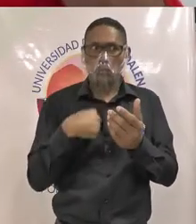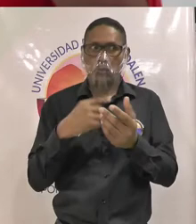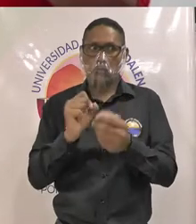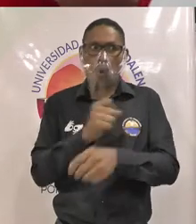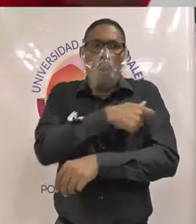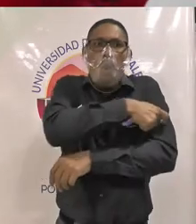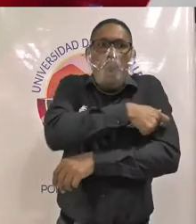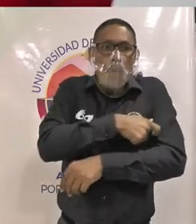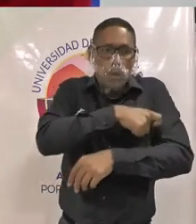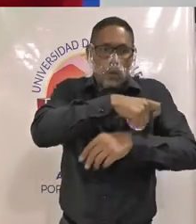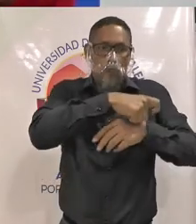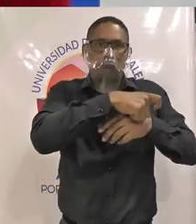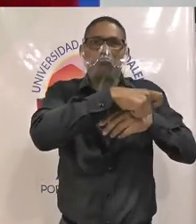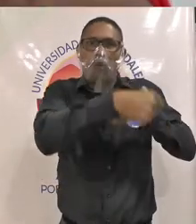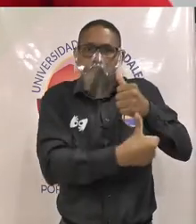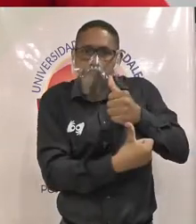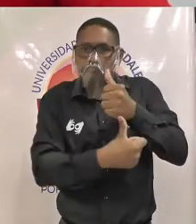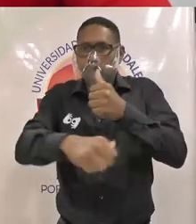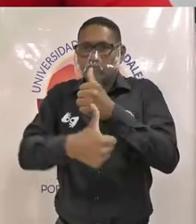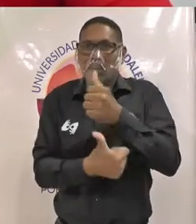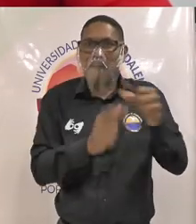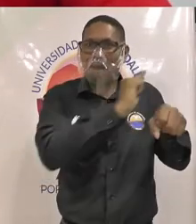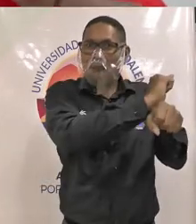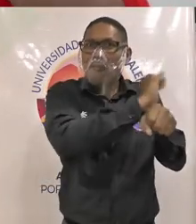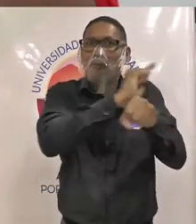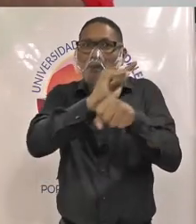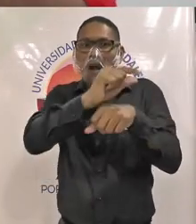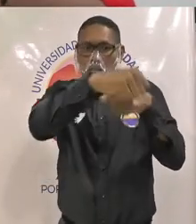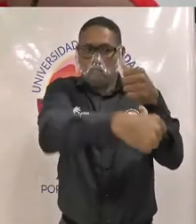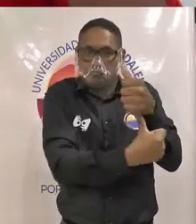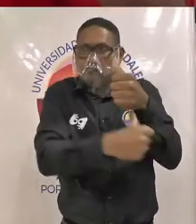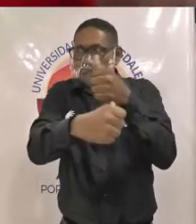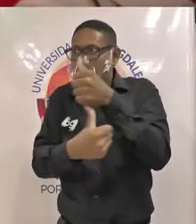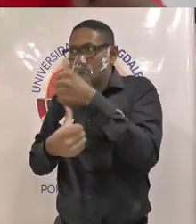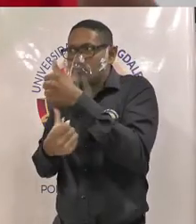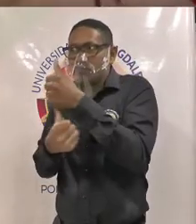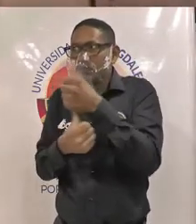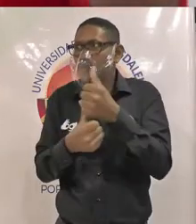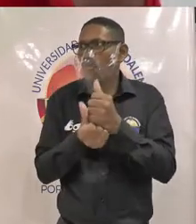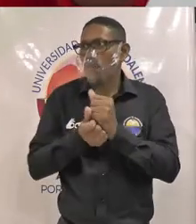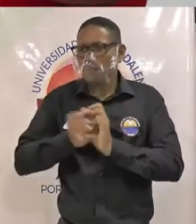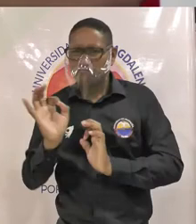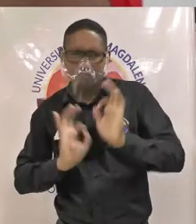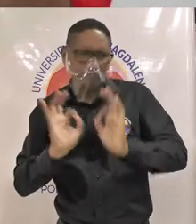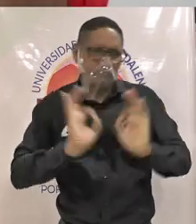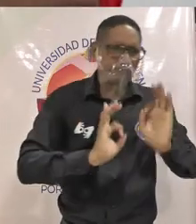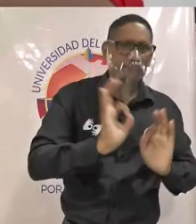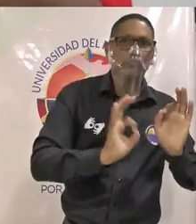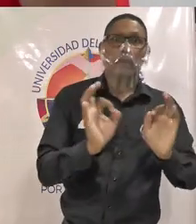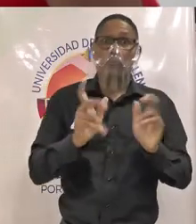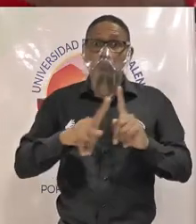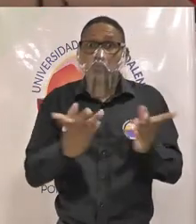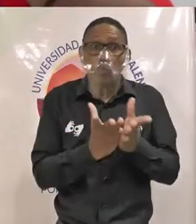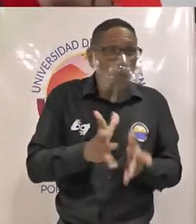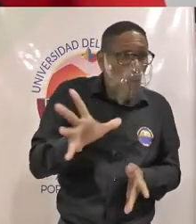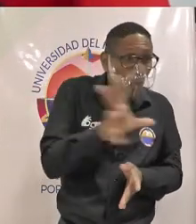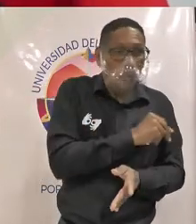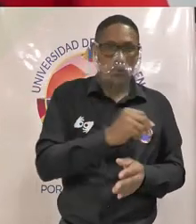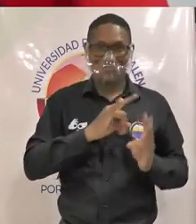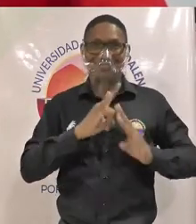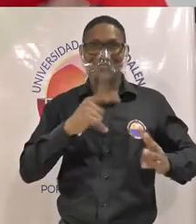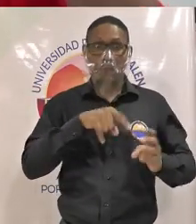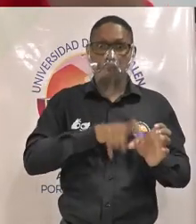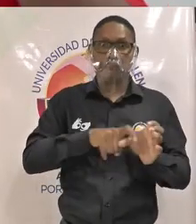por facultad y por prácticas organizativas las cuales estarán integradas por todos los estudiantes de la universidad de